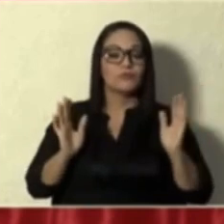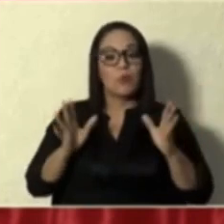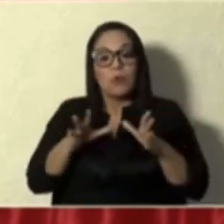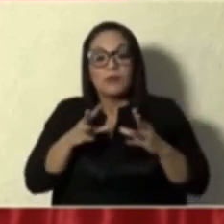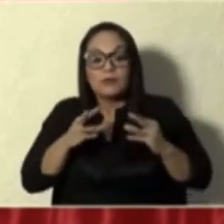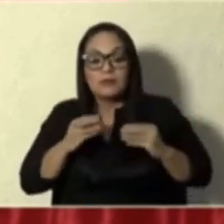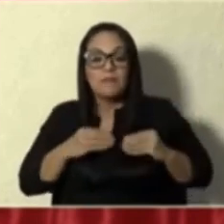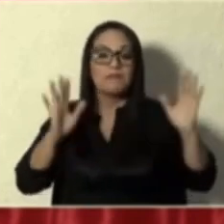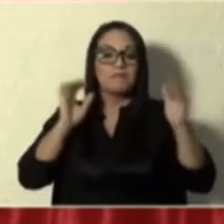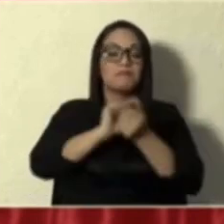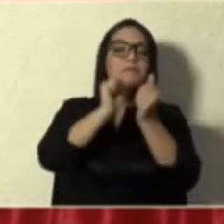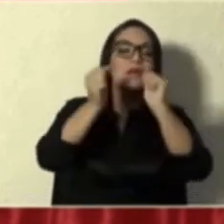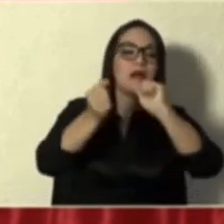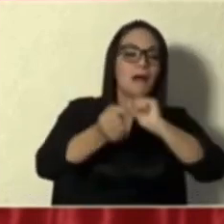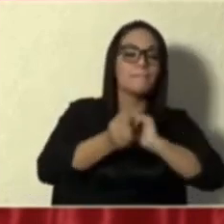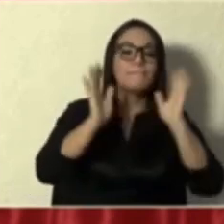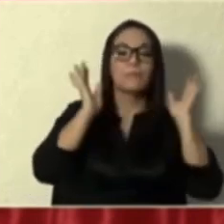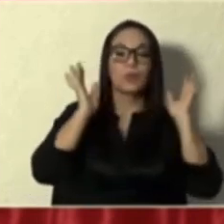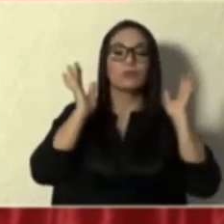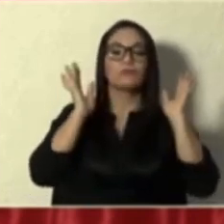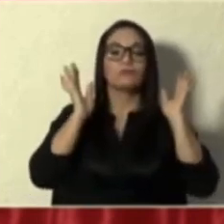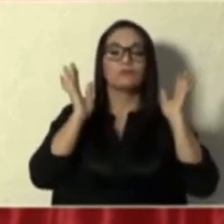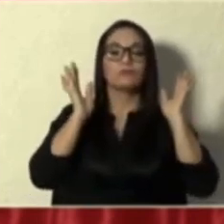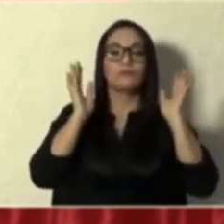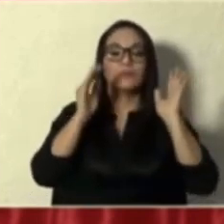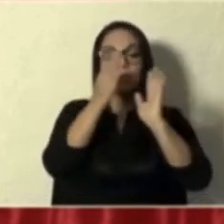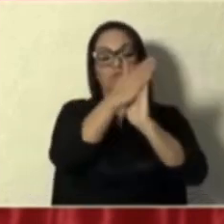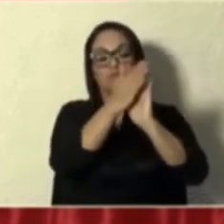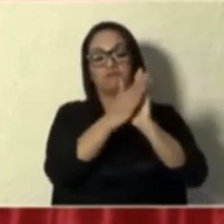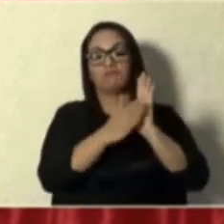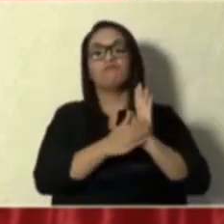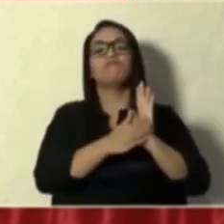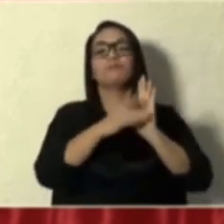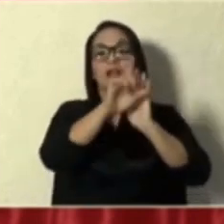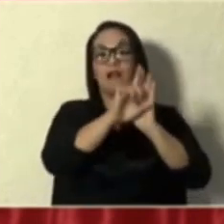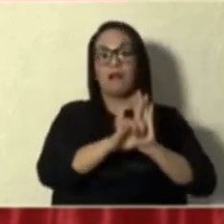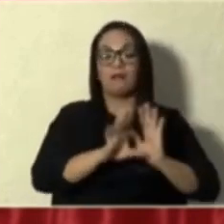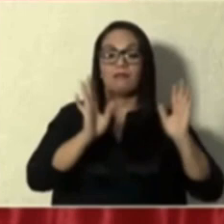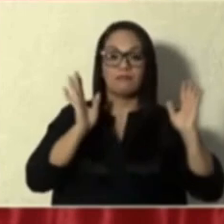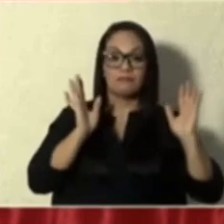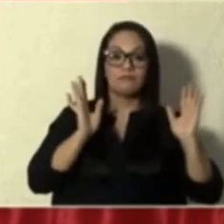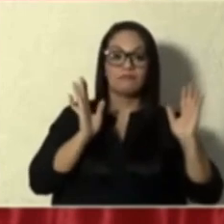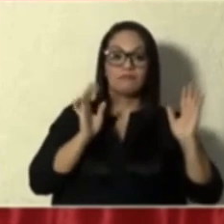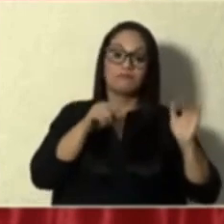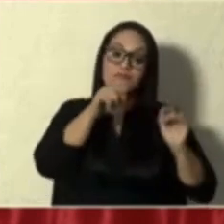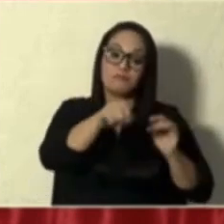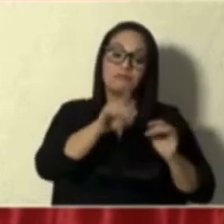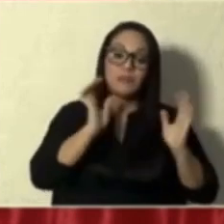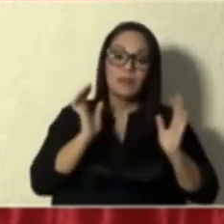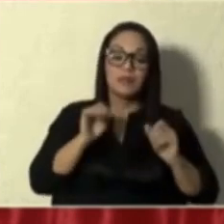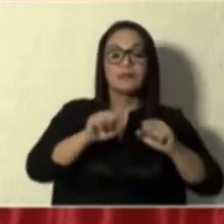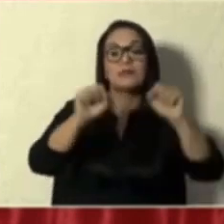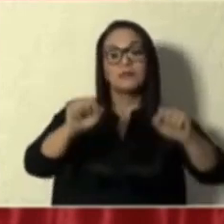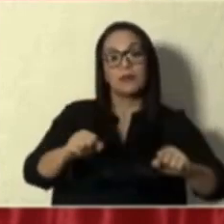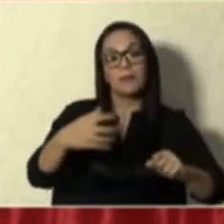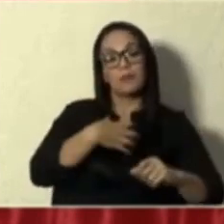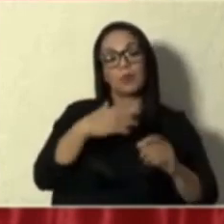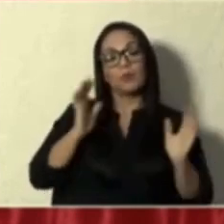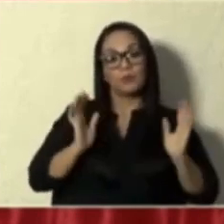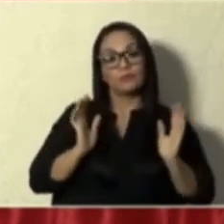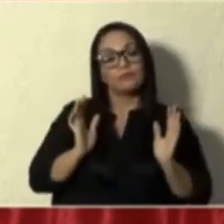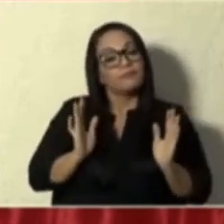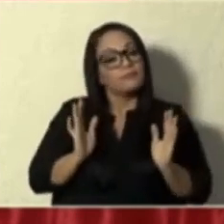ojos un cambio del marco jurídico y tarifario de ese activo que nos pertenece a todos.